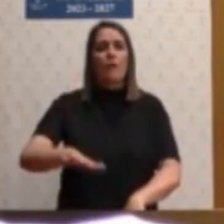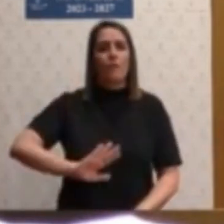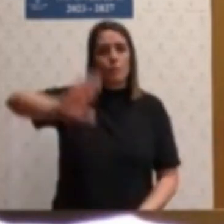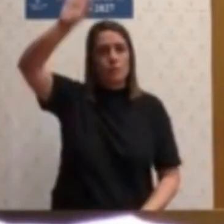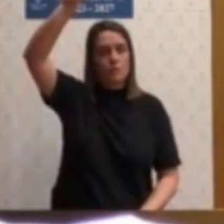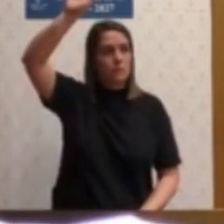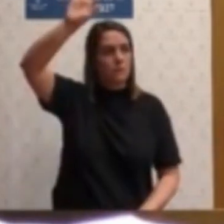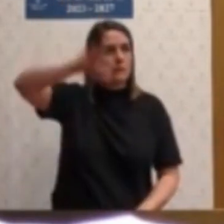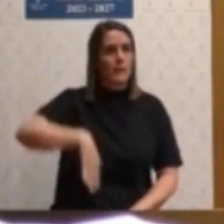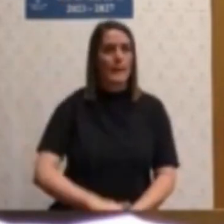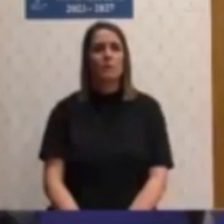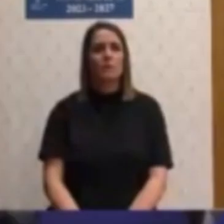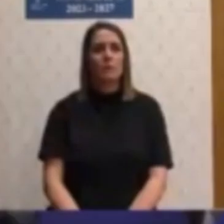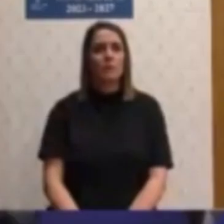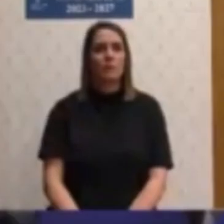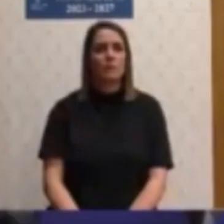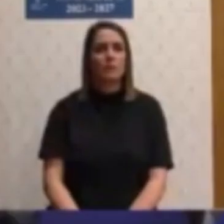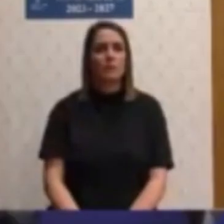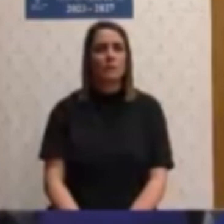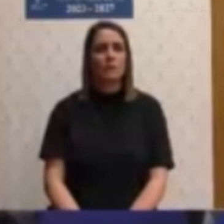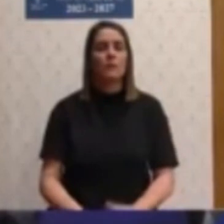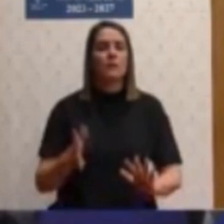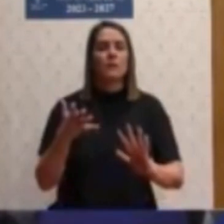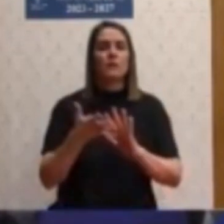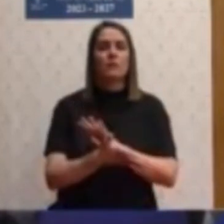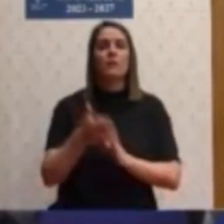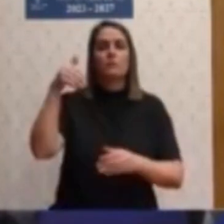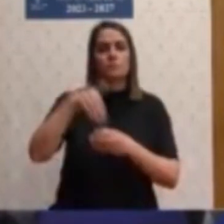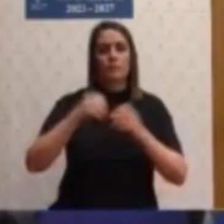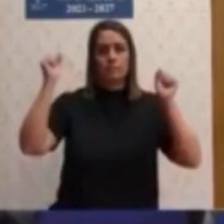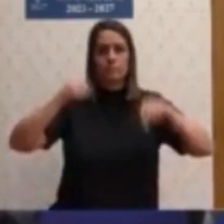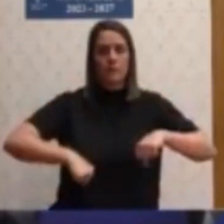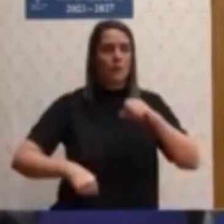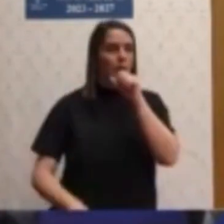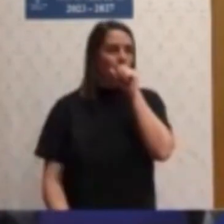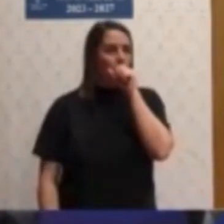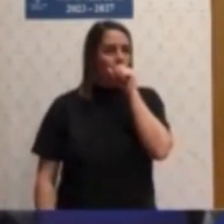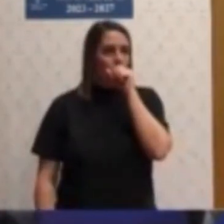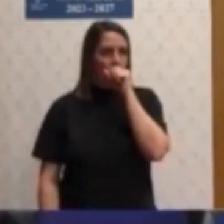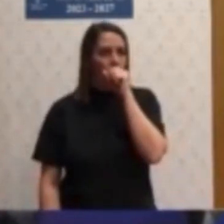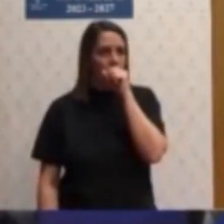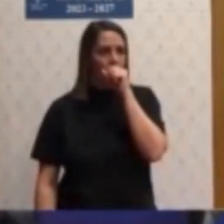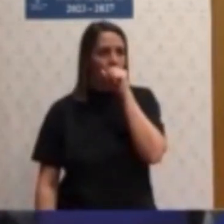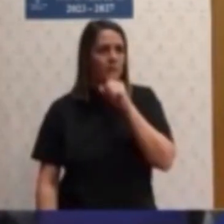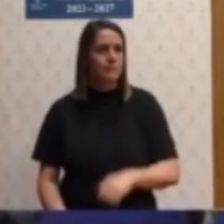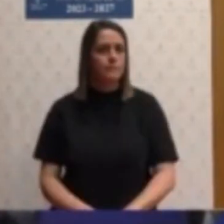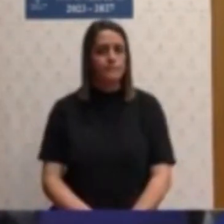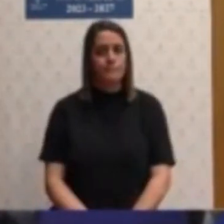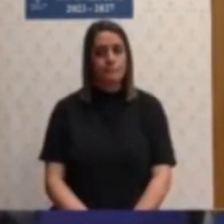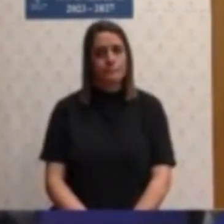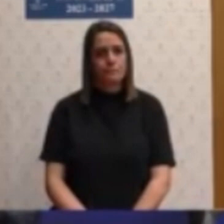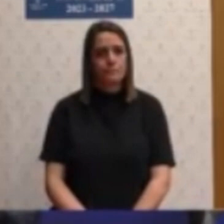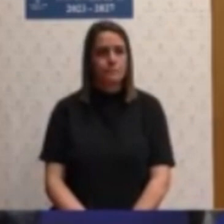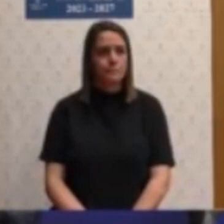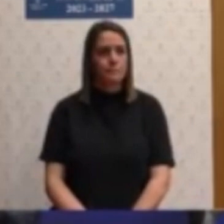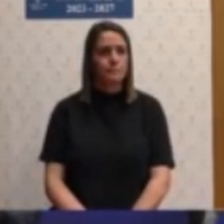social local. Aprobou-se a actualización e rectificación anual de inventario xeral de bense dereitos da Deputación de Urense, cos baixas e altas